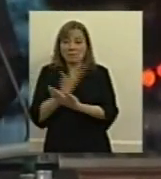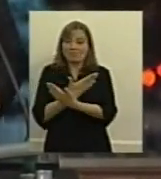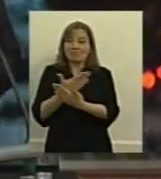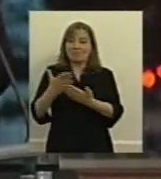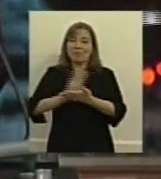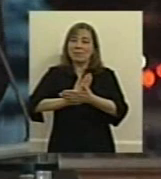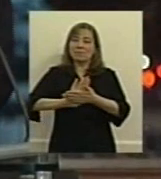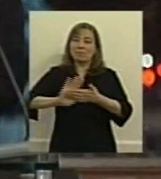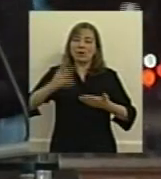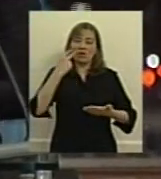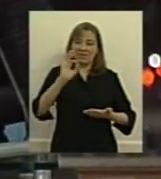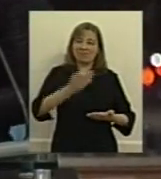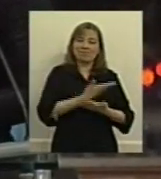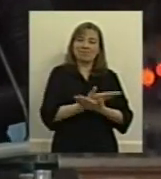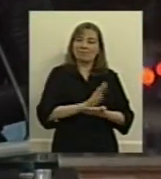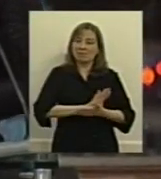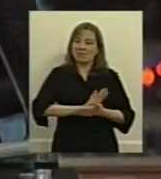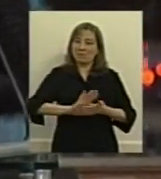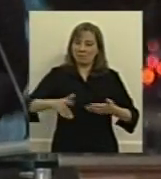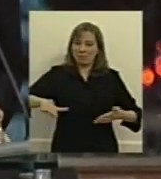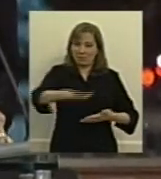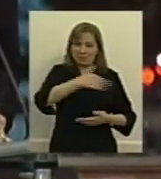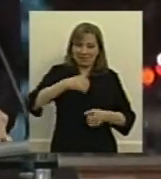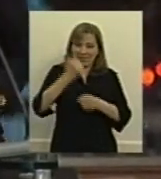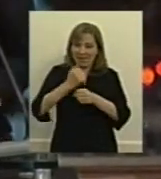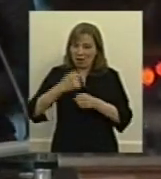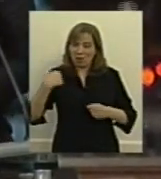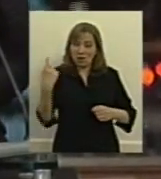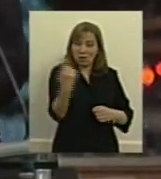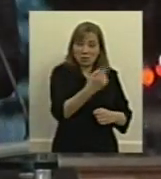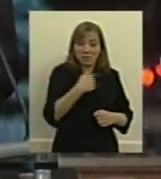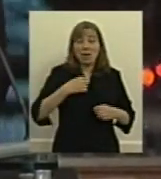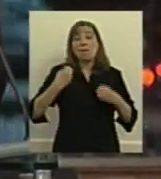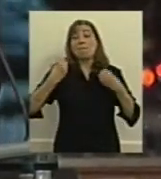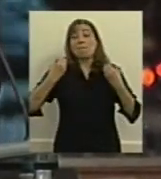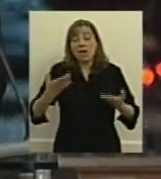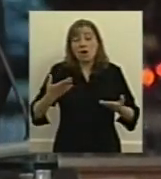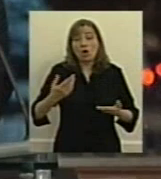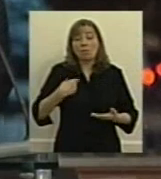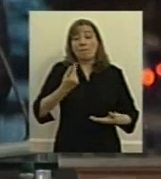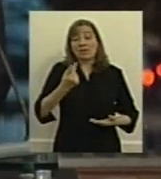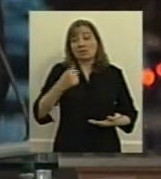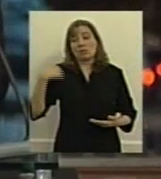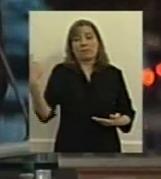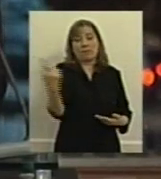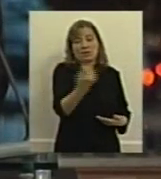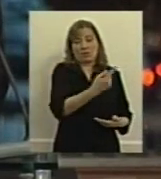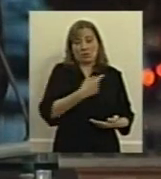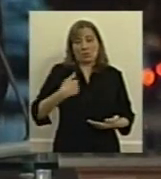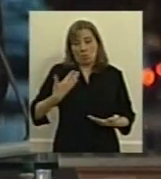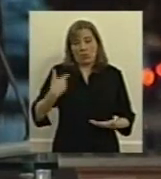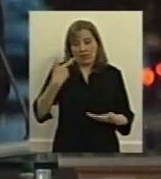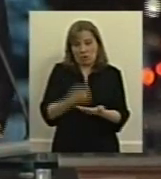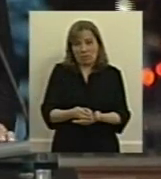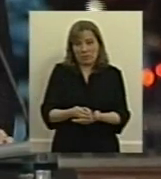emprolijar y lograr y lograr fundamentalmente mejores resultados y mejores precios para que todos